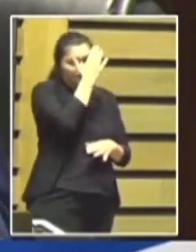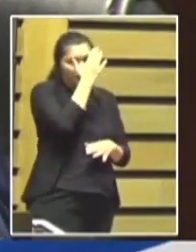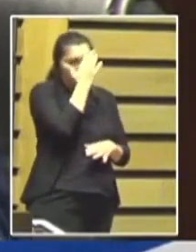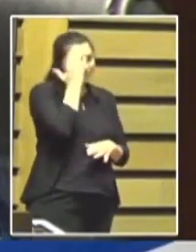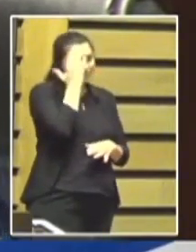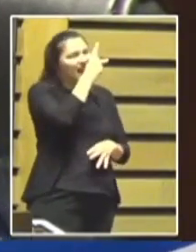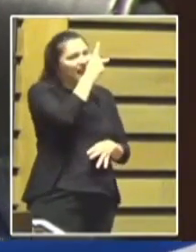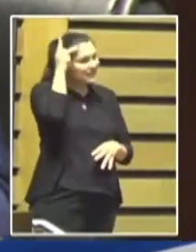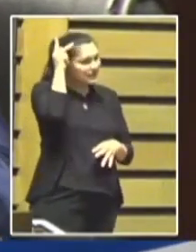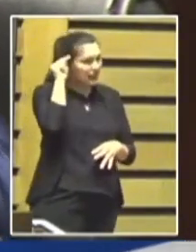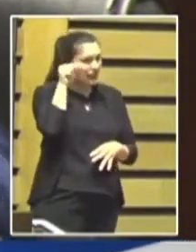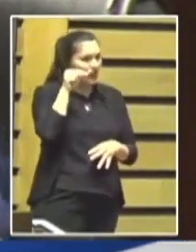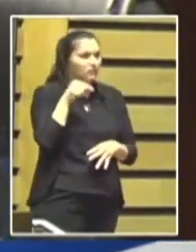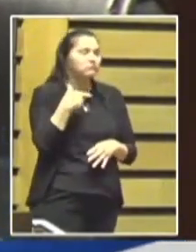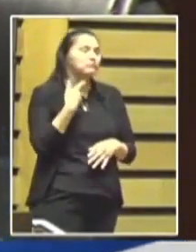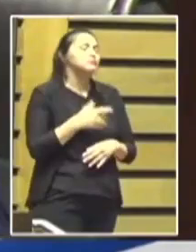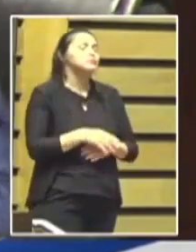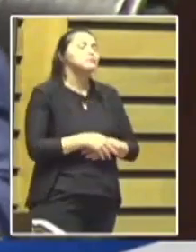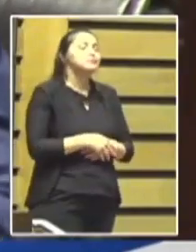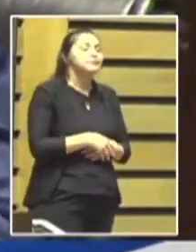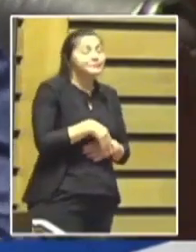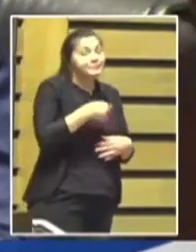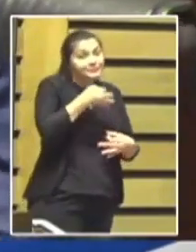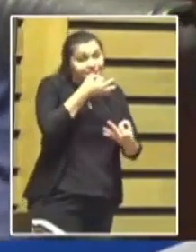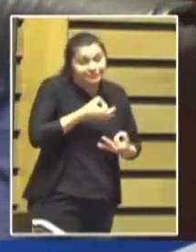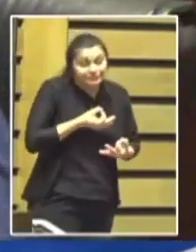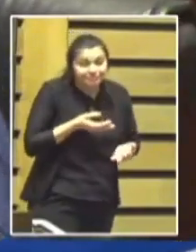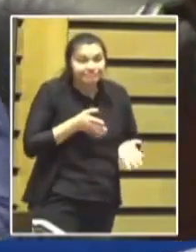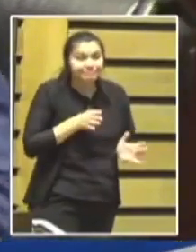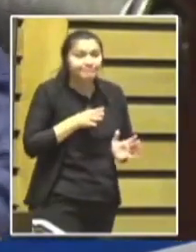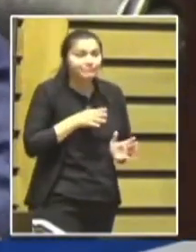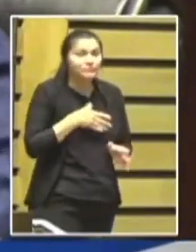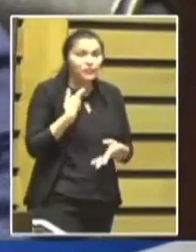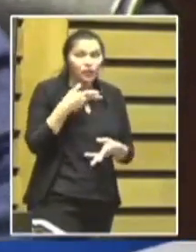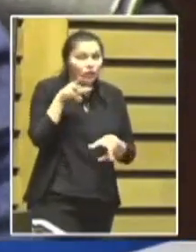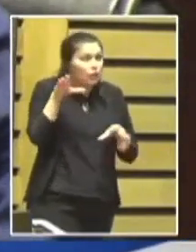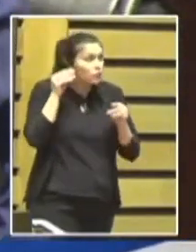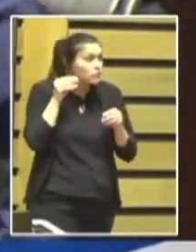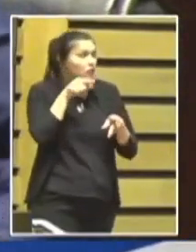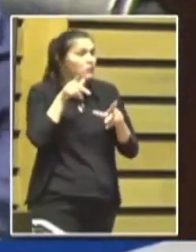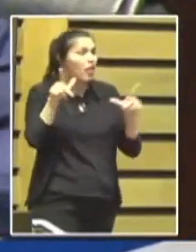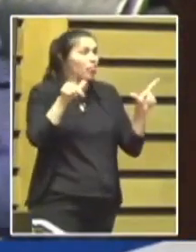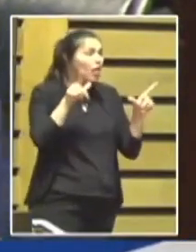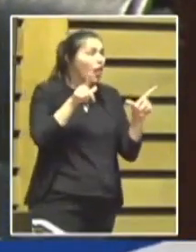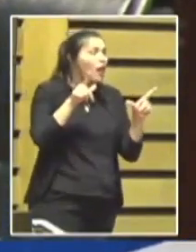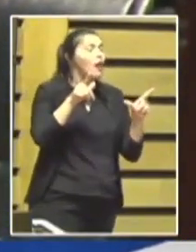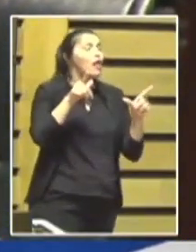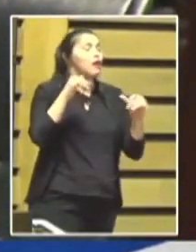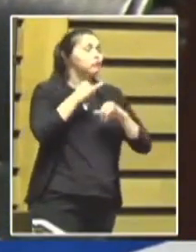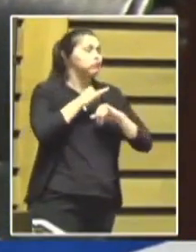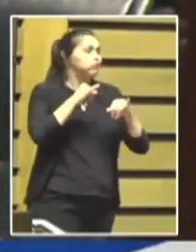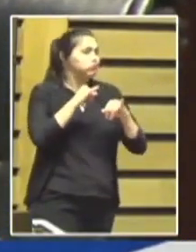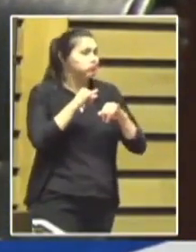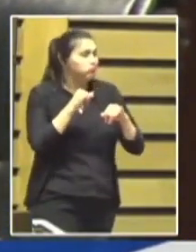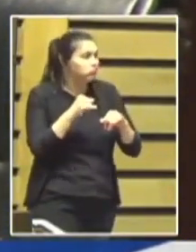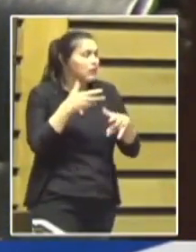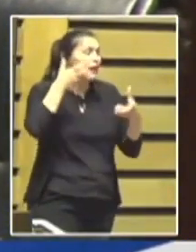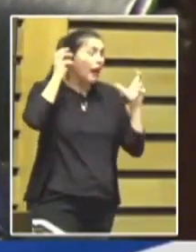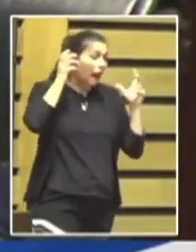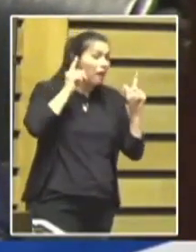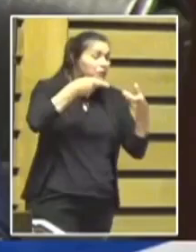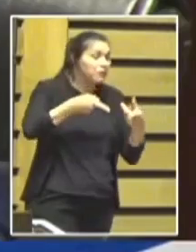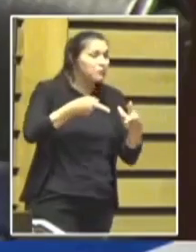remitir copia al Poder Ejecutivo Nacional. La verdad que lo que se escuchó estos días en los medios radiales